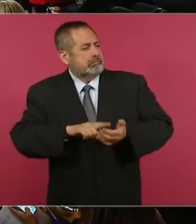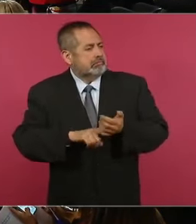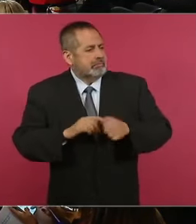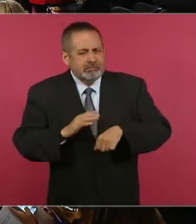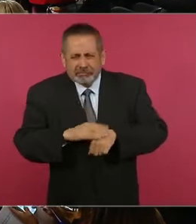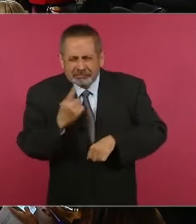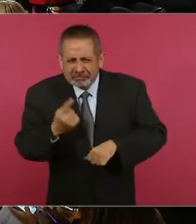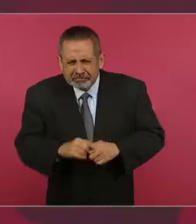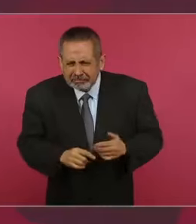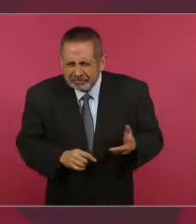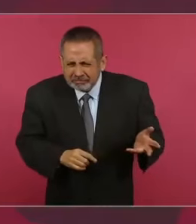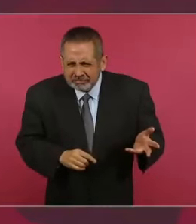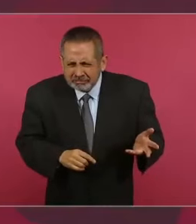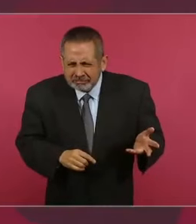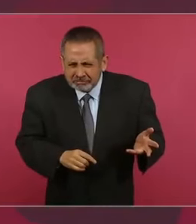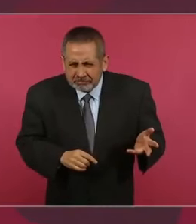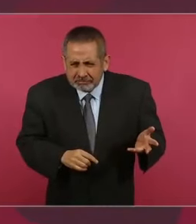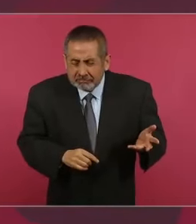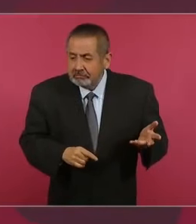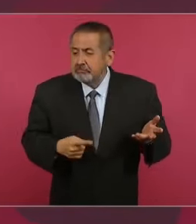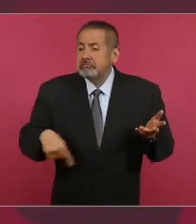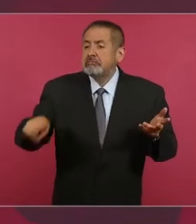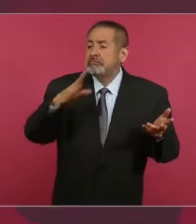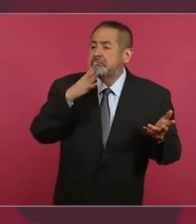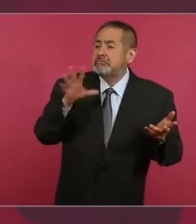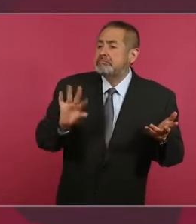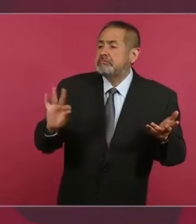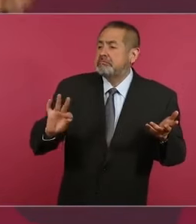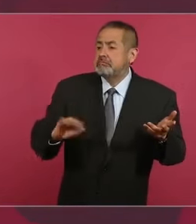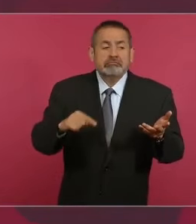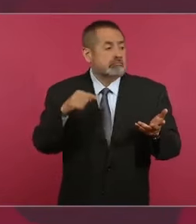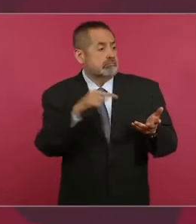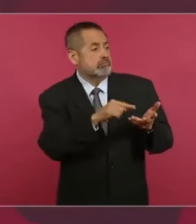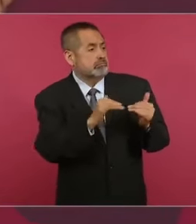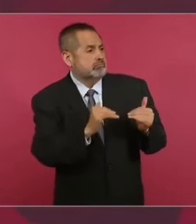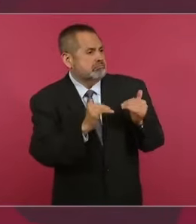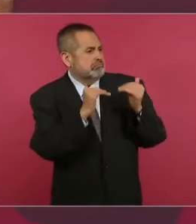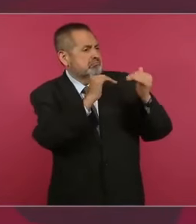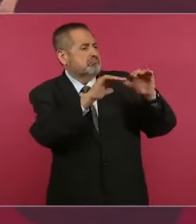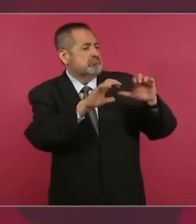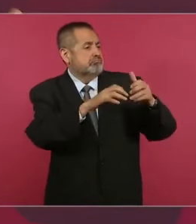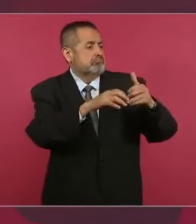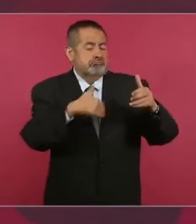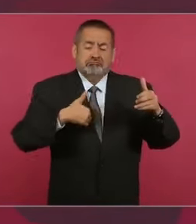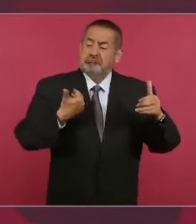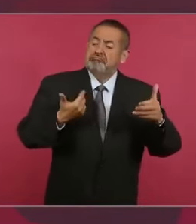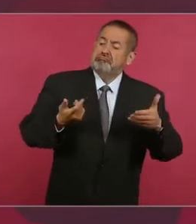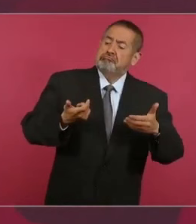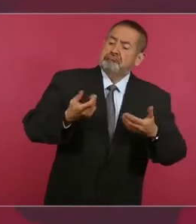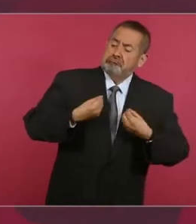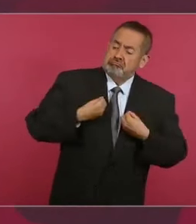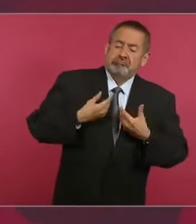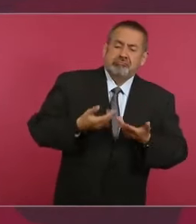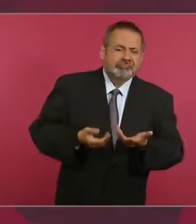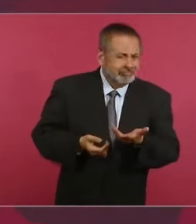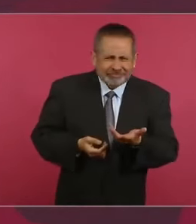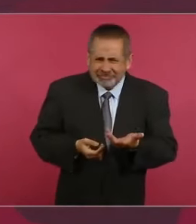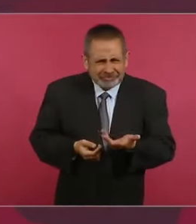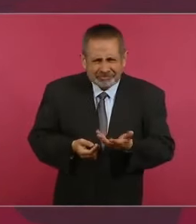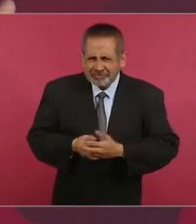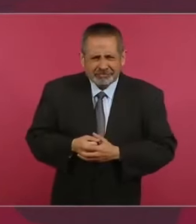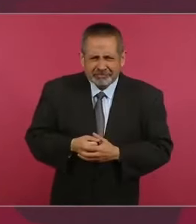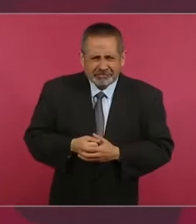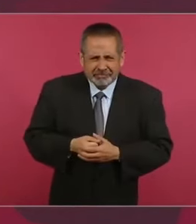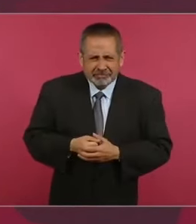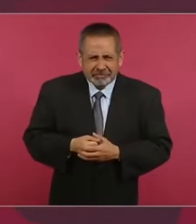¿Cómo es que la mayoría